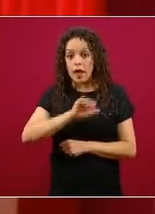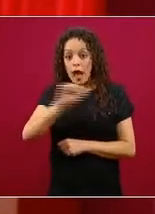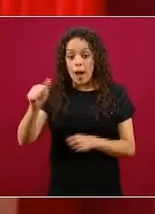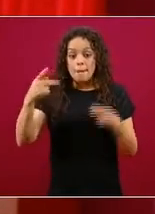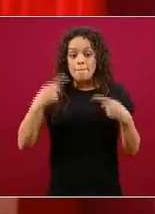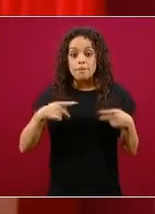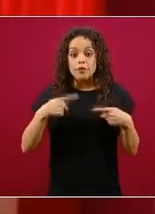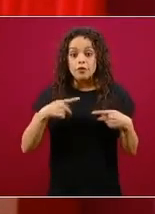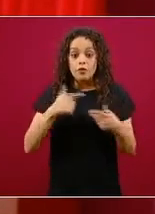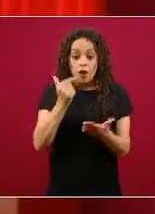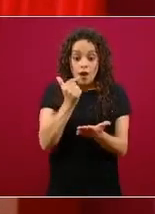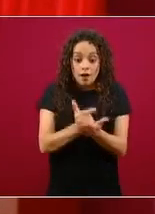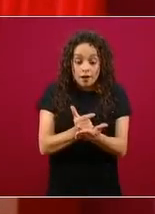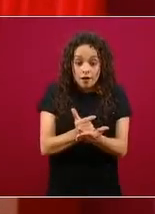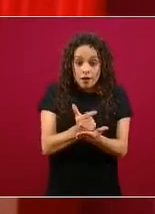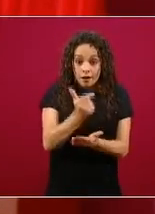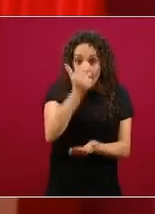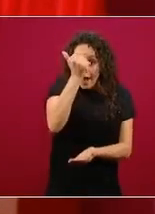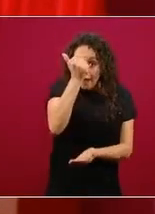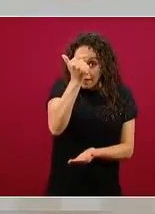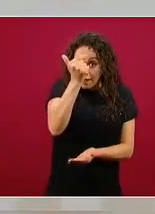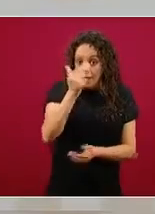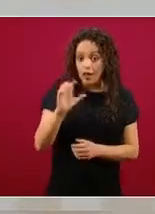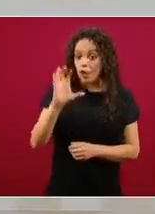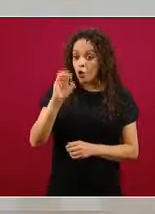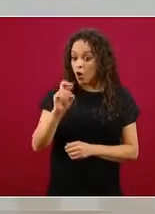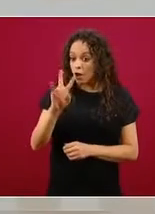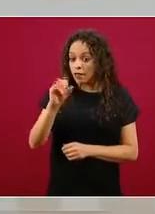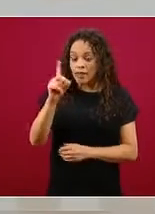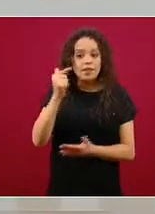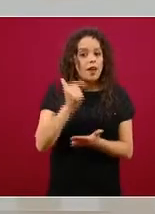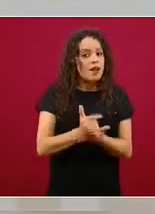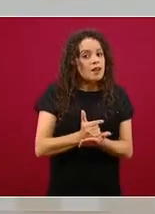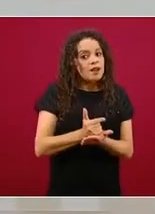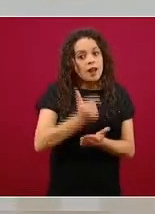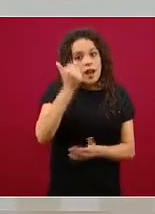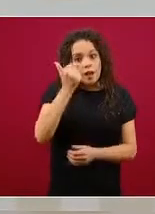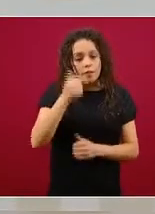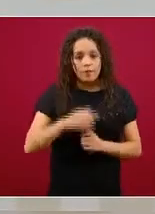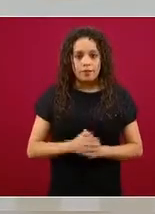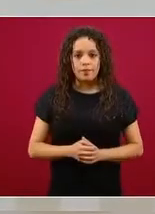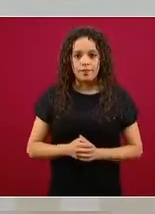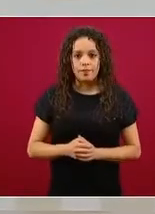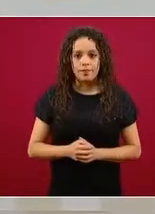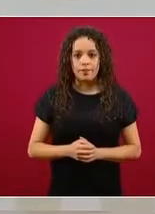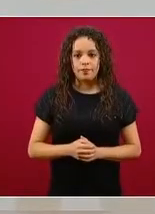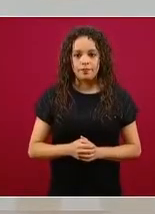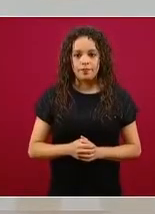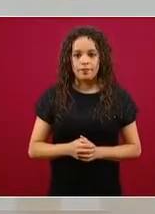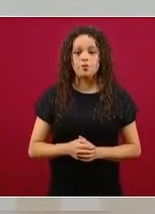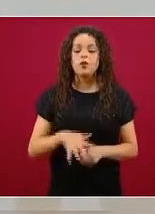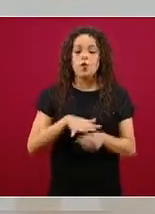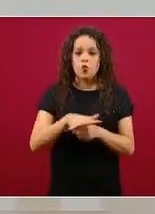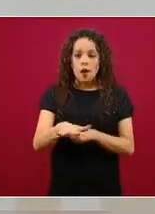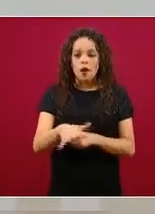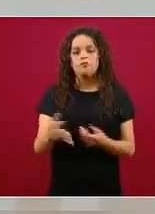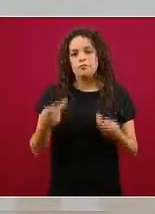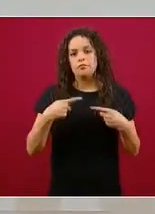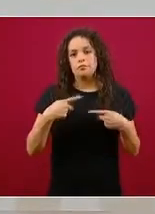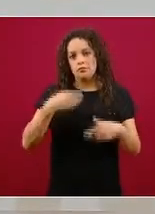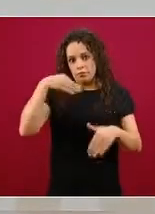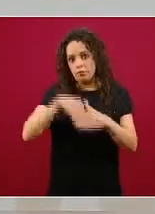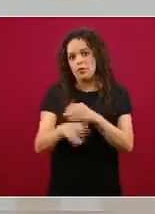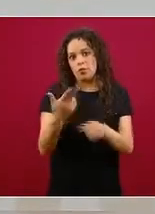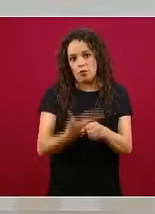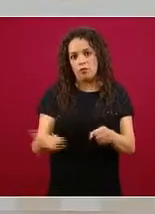entonces dosis bajas solo en covid grave ¿cuál es el covid grave? las personas que están hospitalizadas